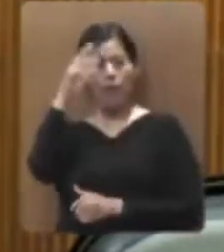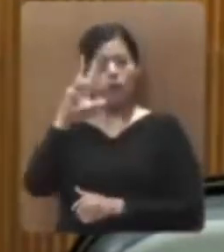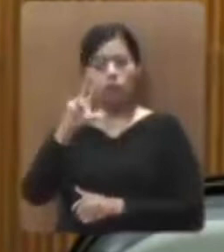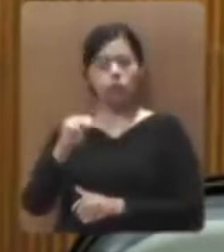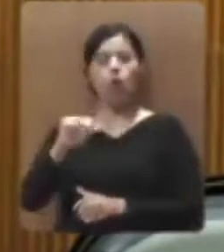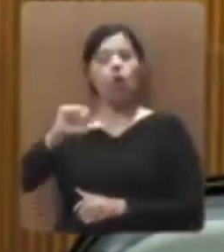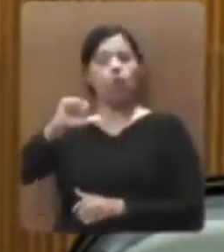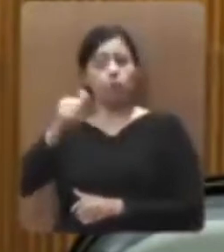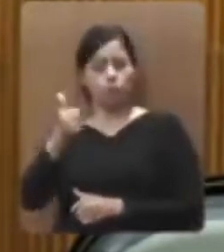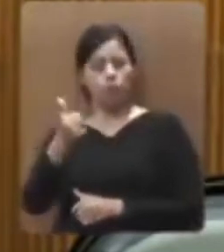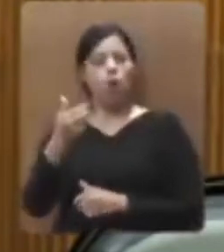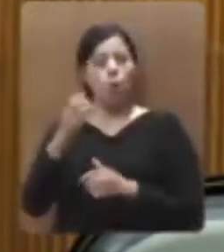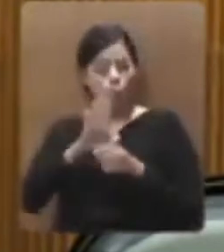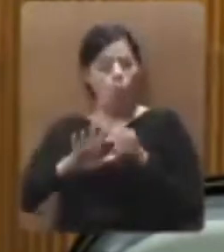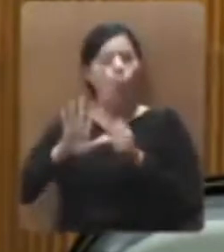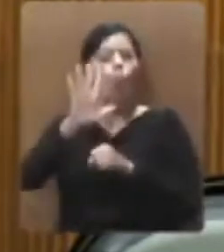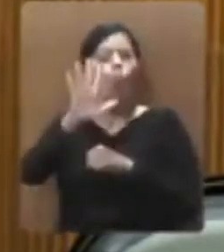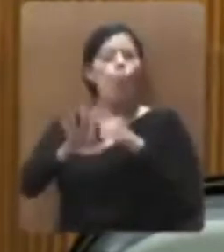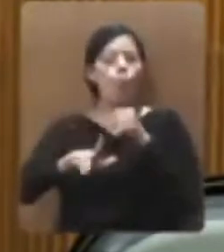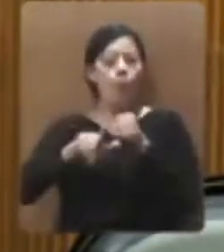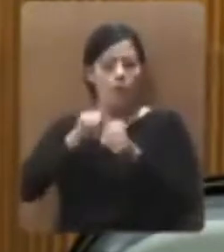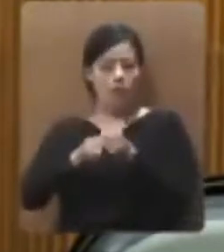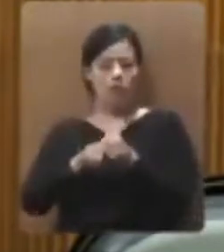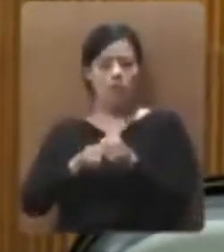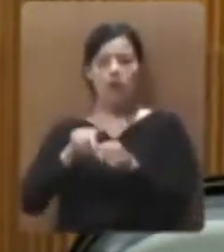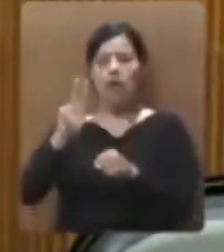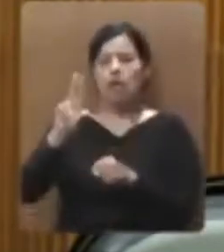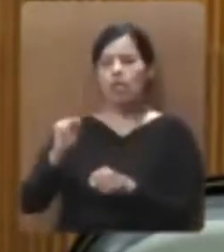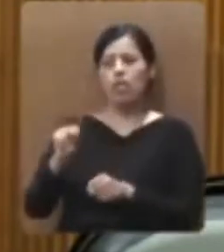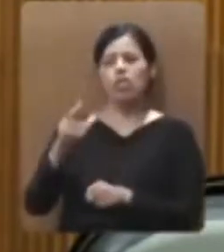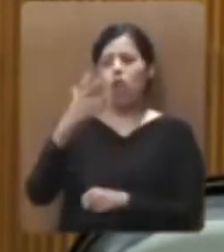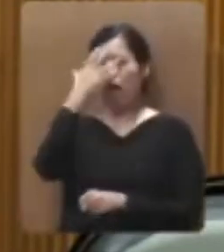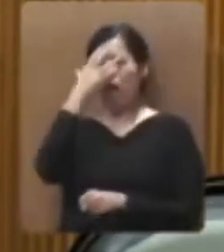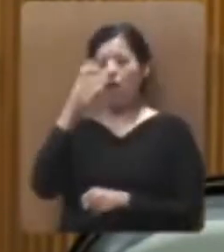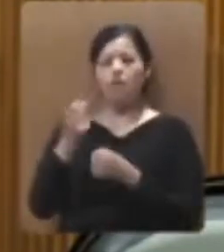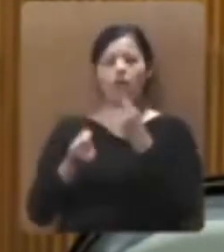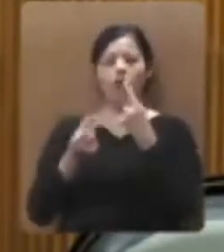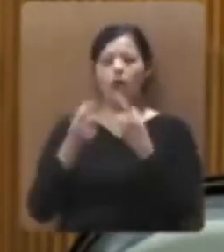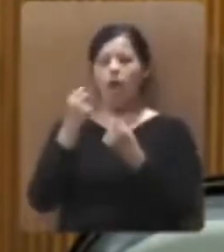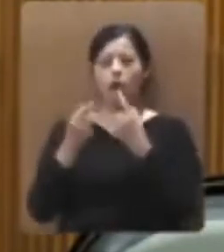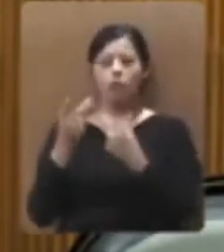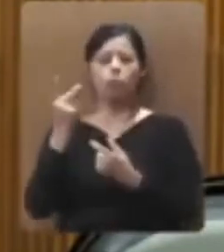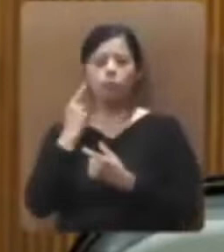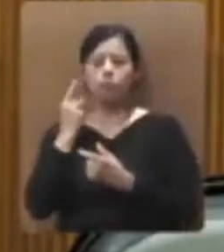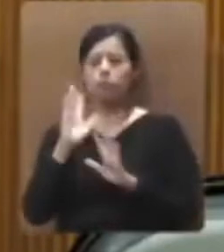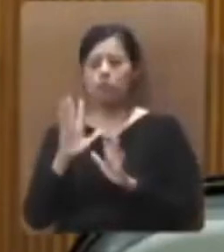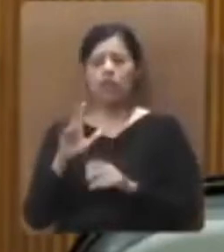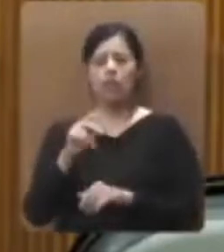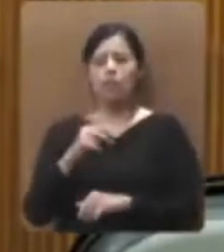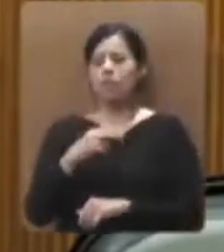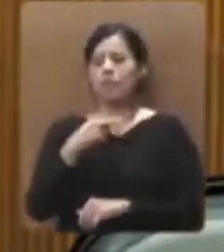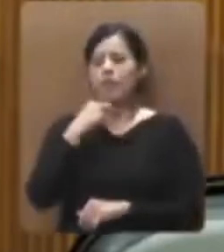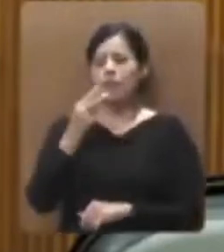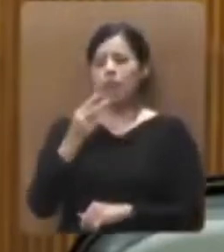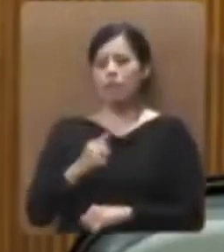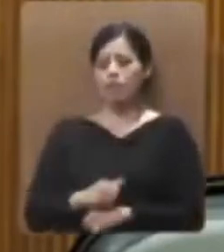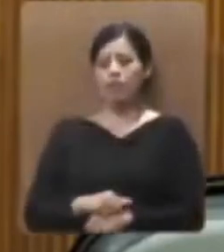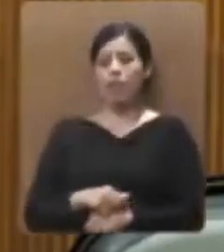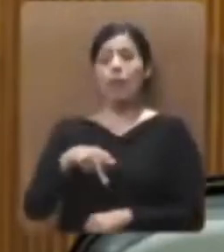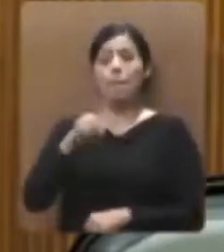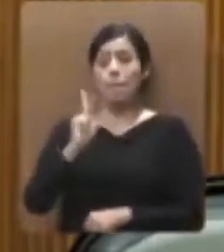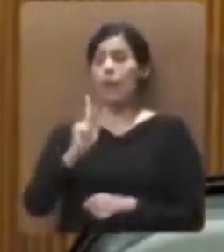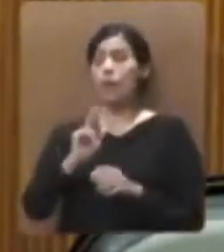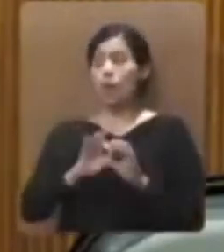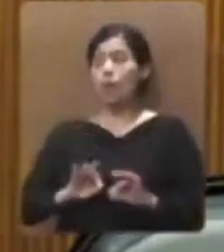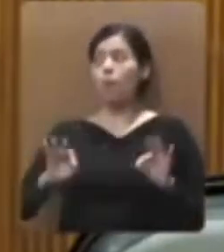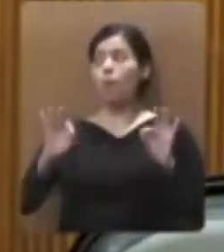diputados, sino me refiero a un animal, no a los ridículos que hacen algunos, que es un lenguaje coloquial que se usa en Nuevo León. Pero sí es